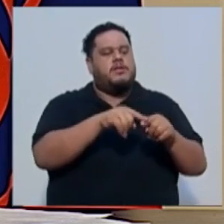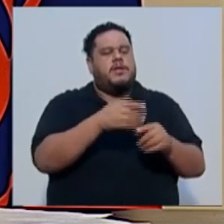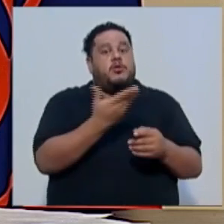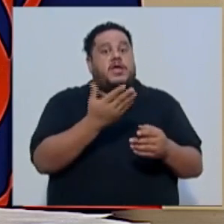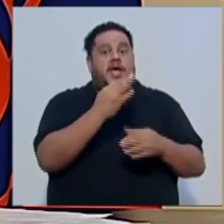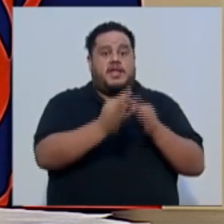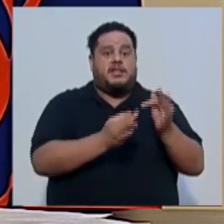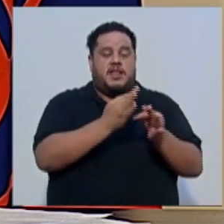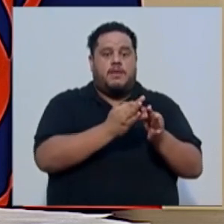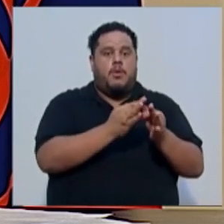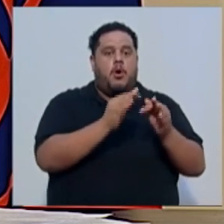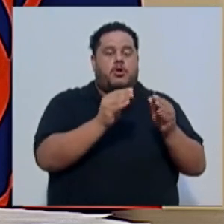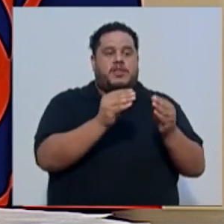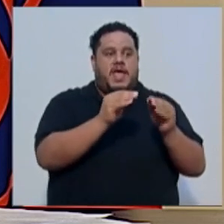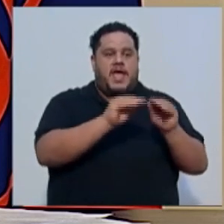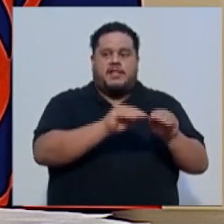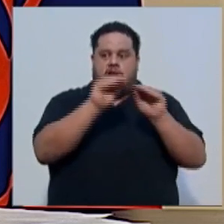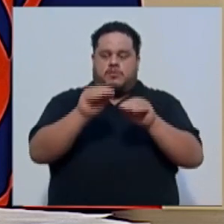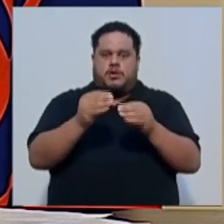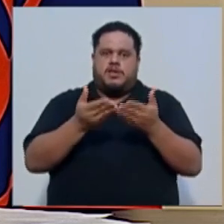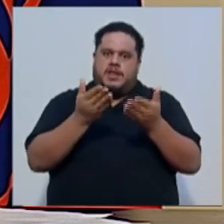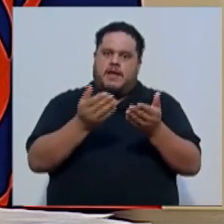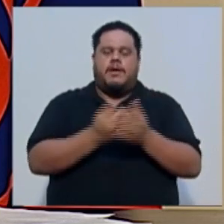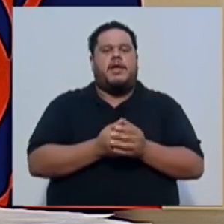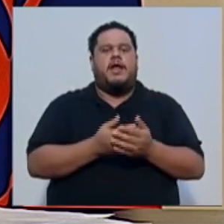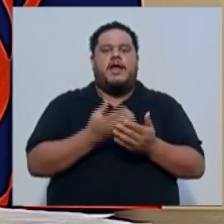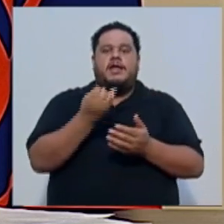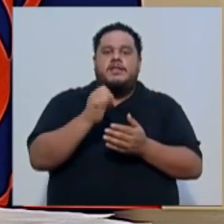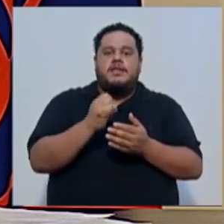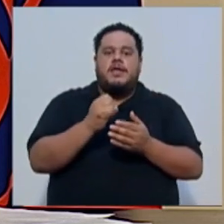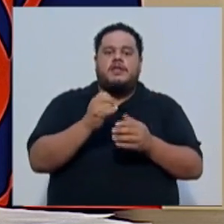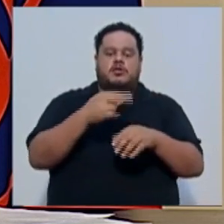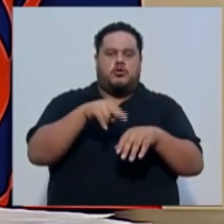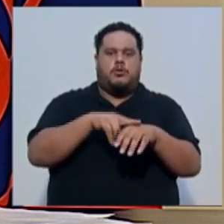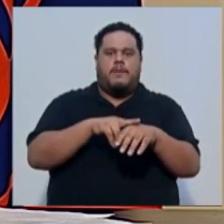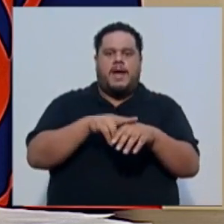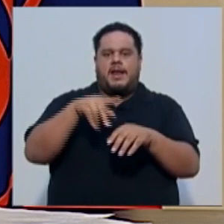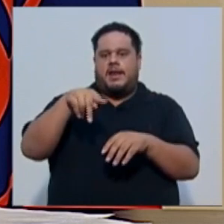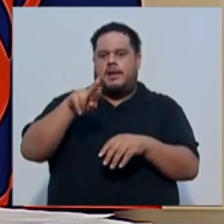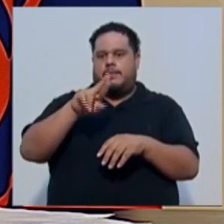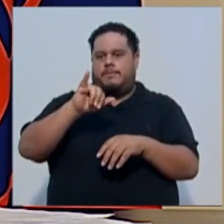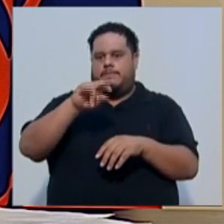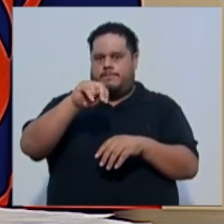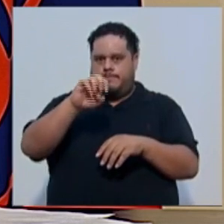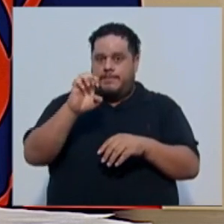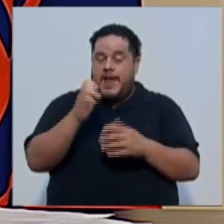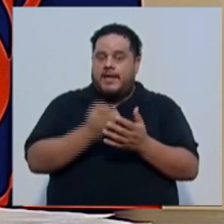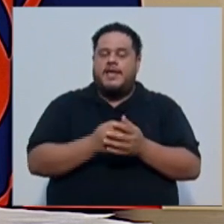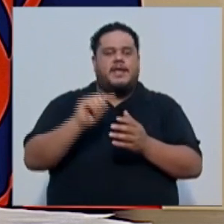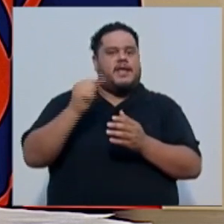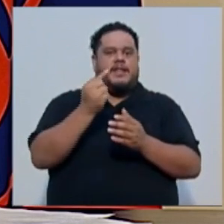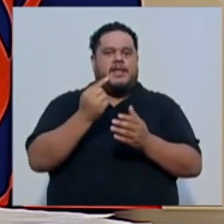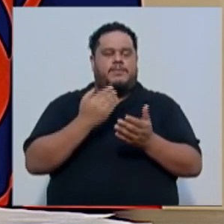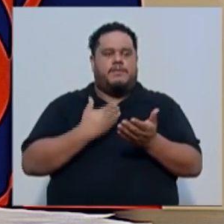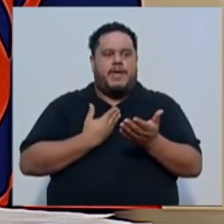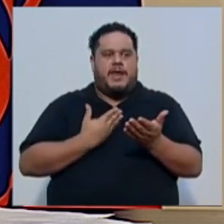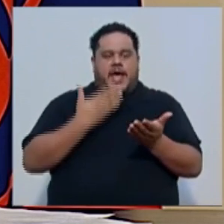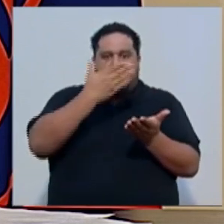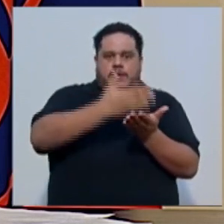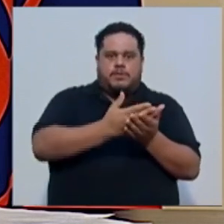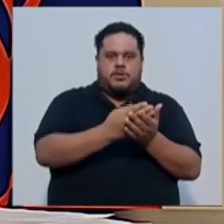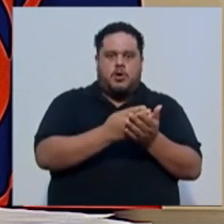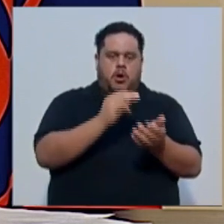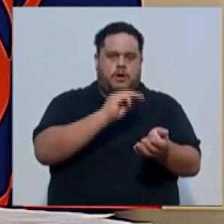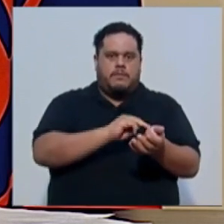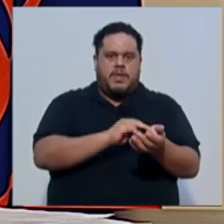tipo de transporte se le vaya a brindar. Si es el transporte del equipo PRIME, que es la primera intervención médica especializada